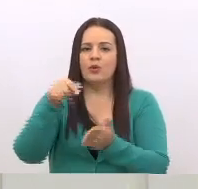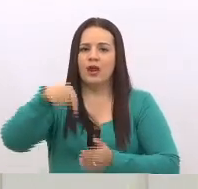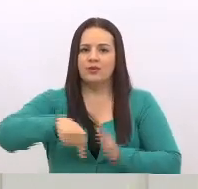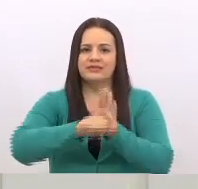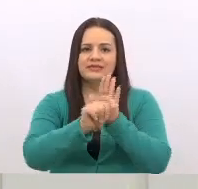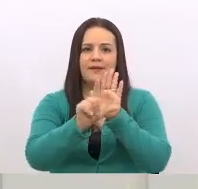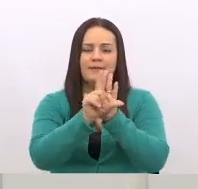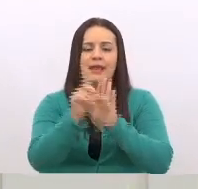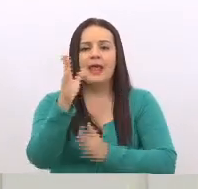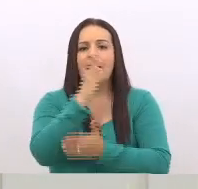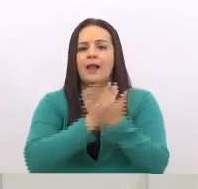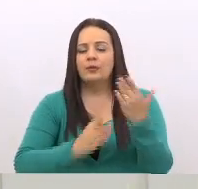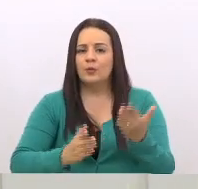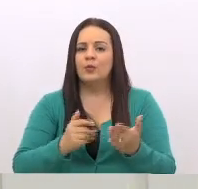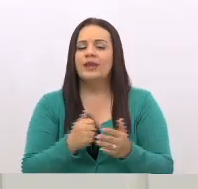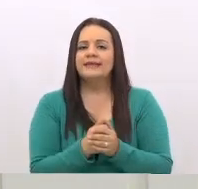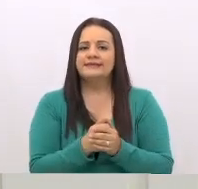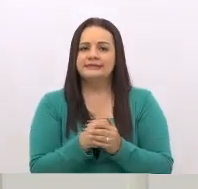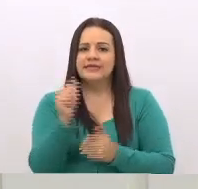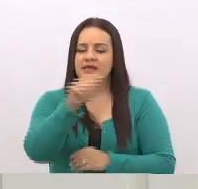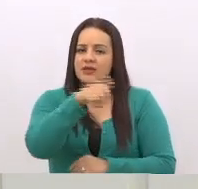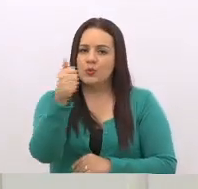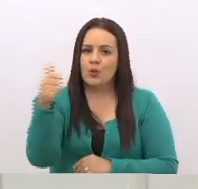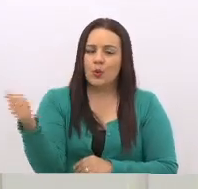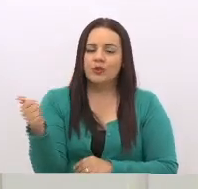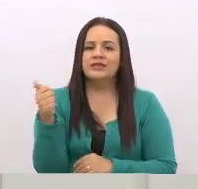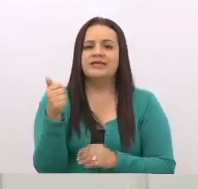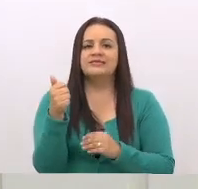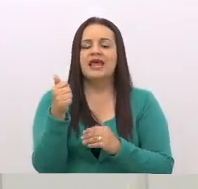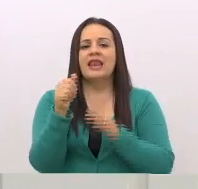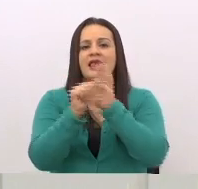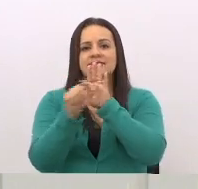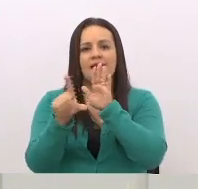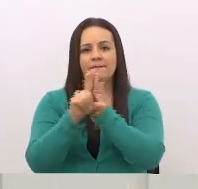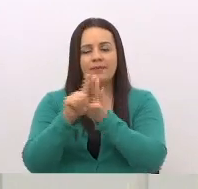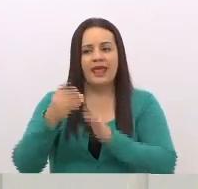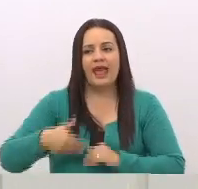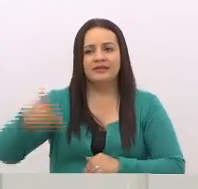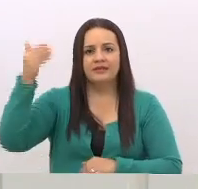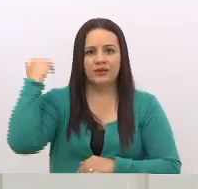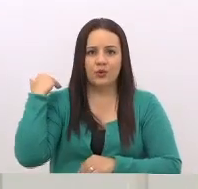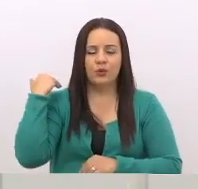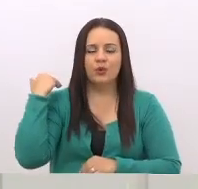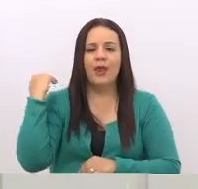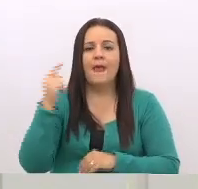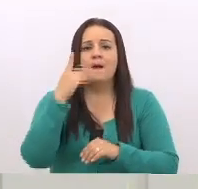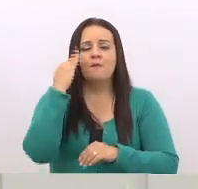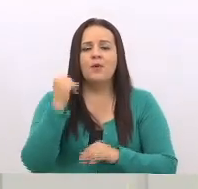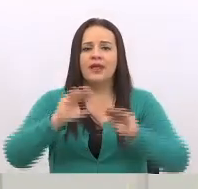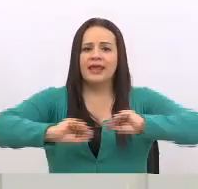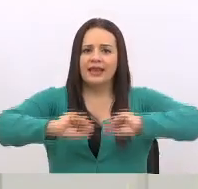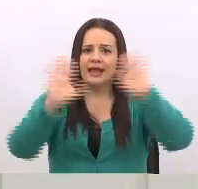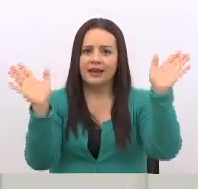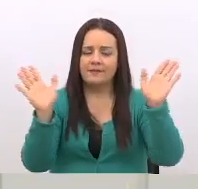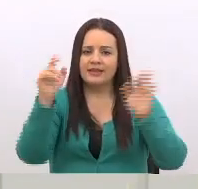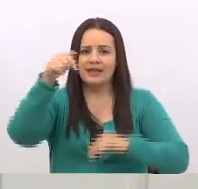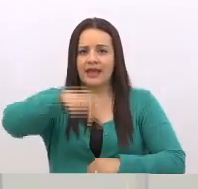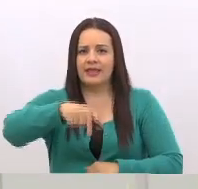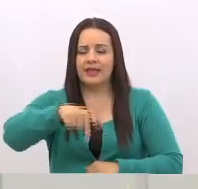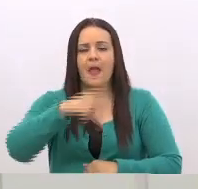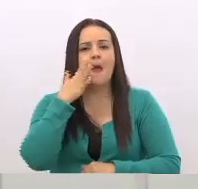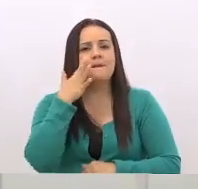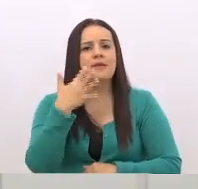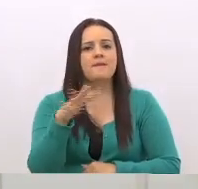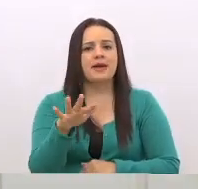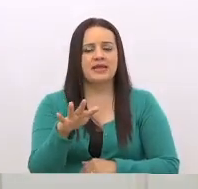y algunas y otras el Congreso anterior. Señor, porque claramente aquí, me parece, hace